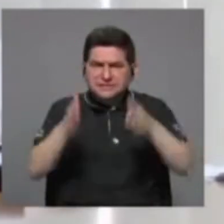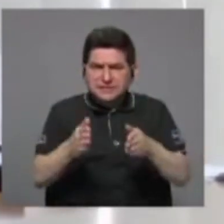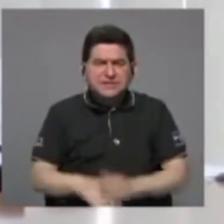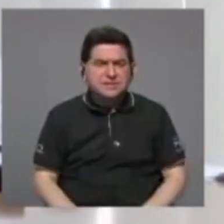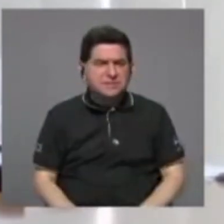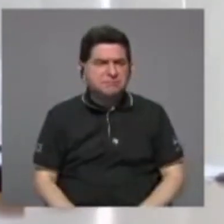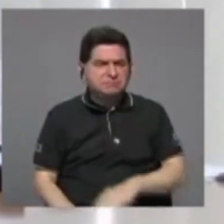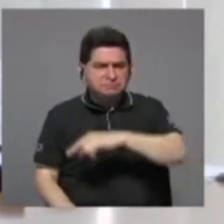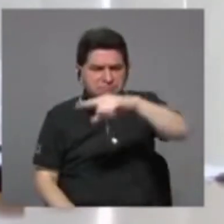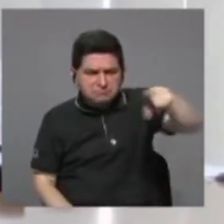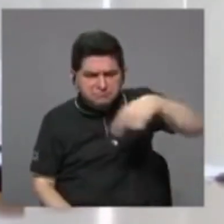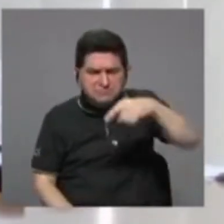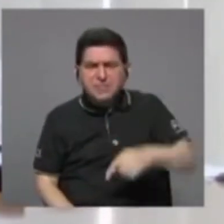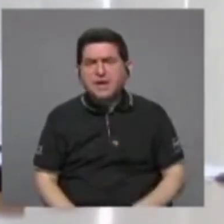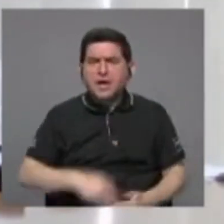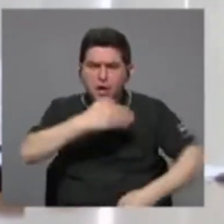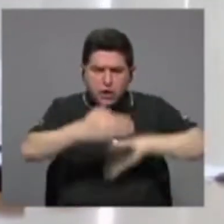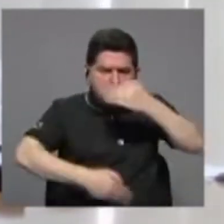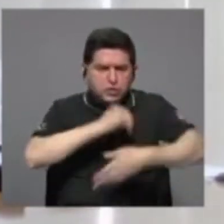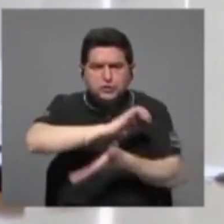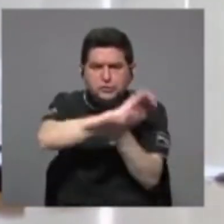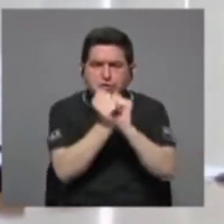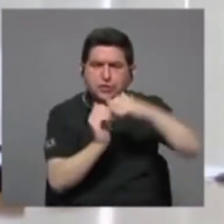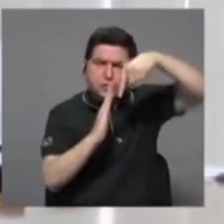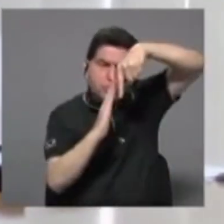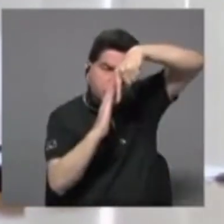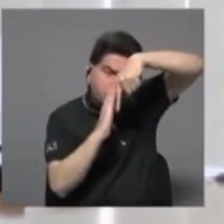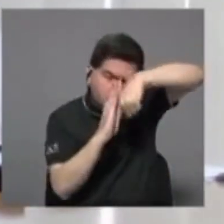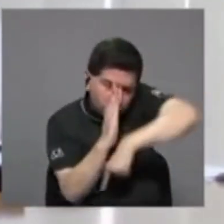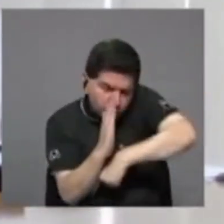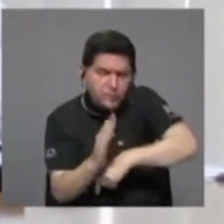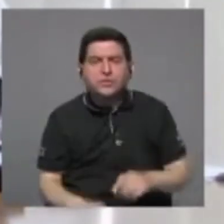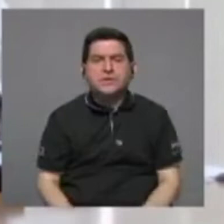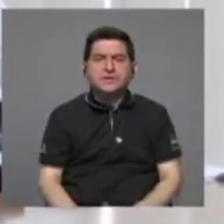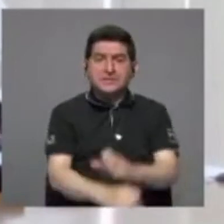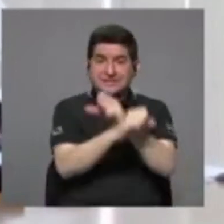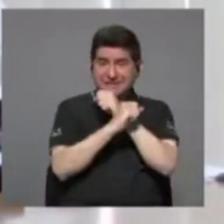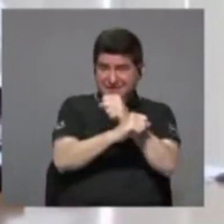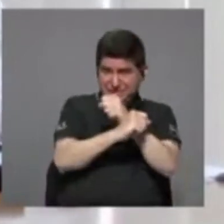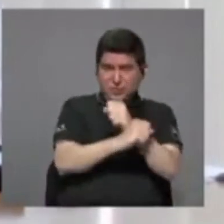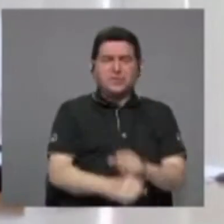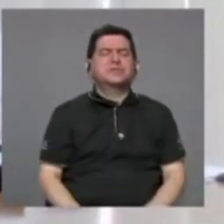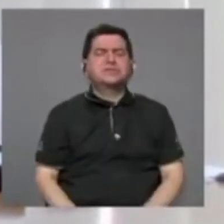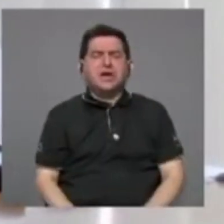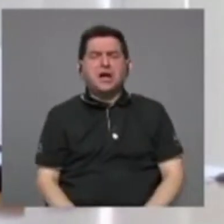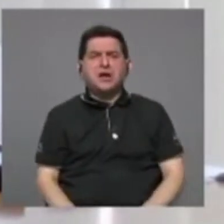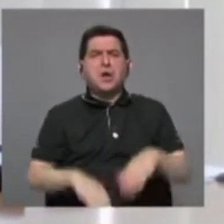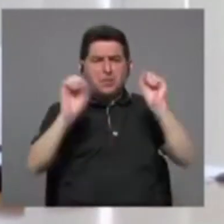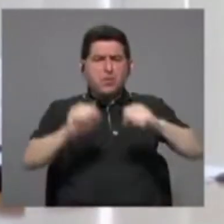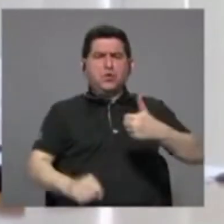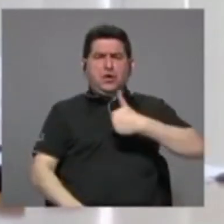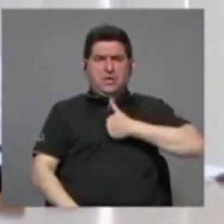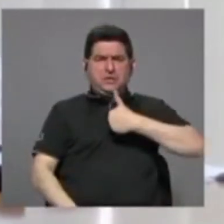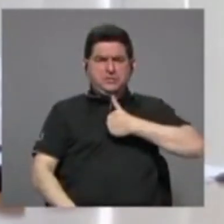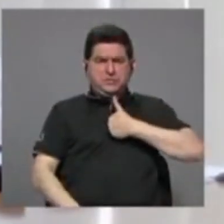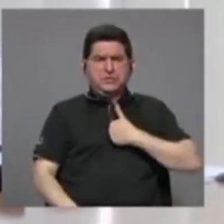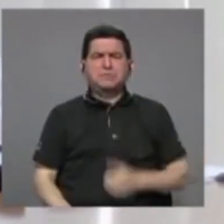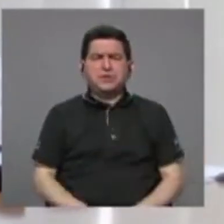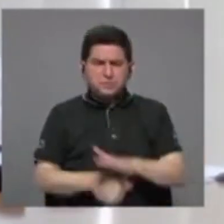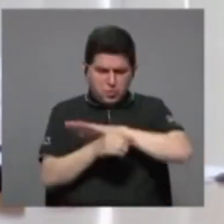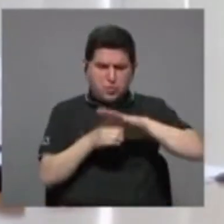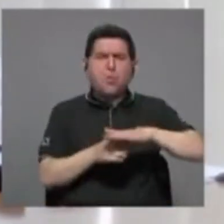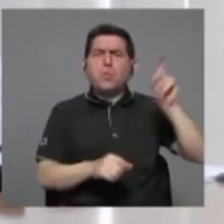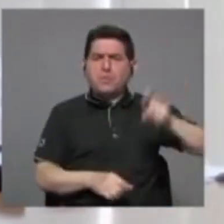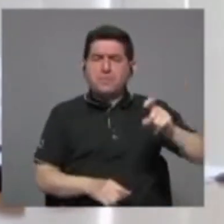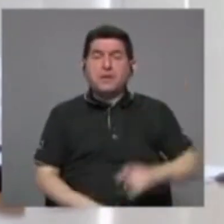profundizar este proceso de cambio, para generar más seguridad, más autosuficiencia y estar a tono con los